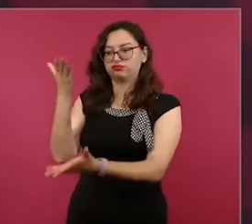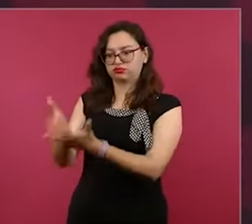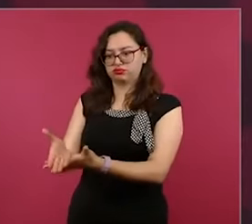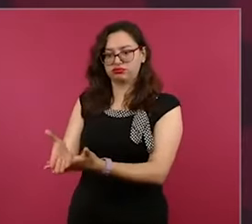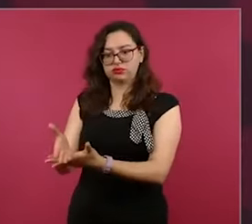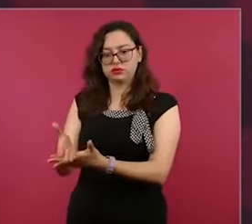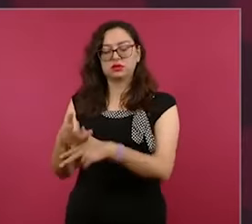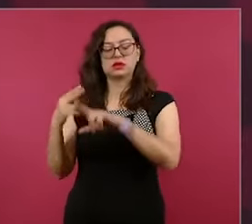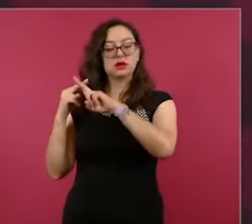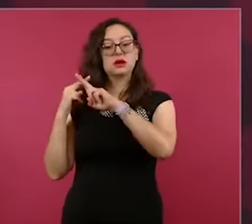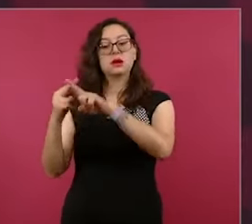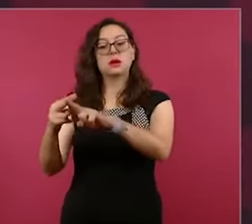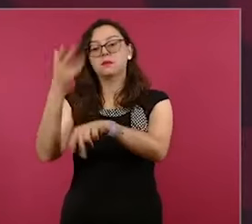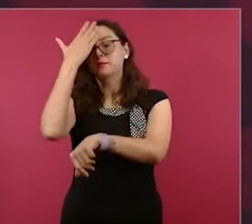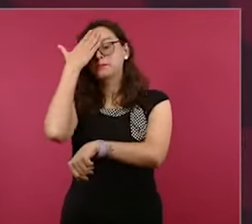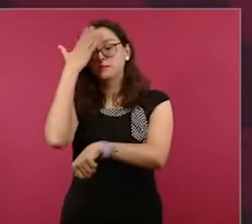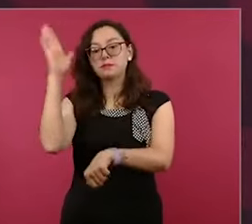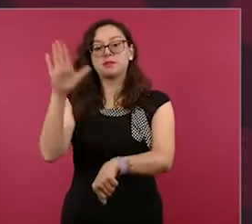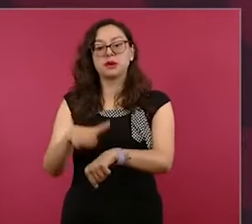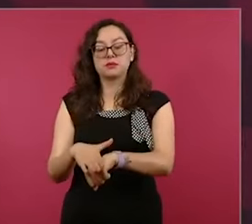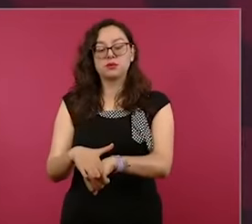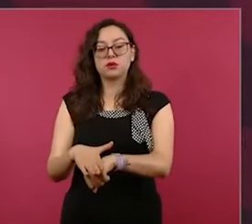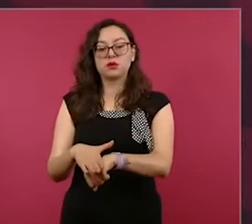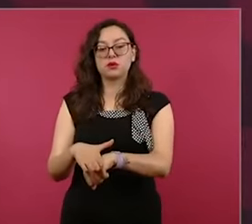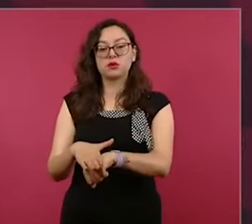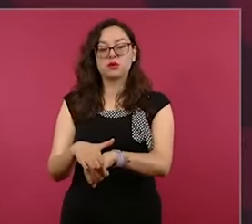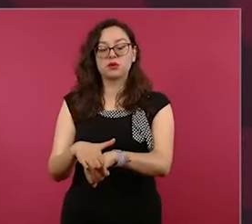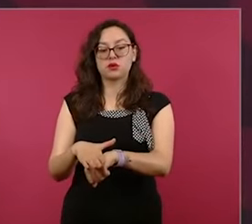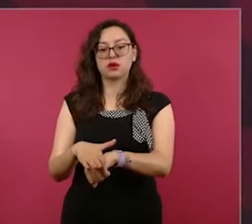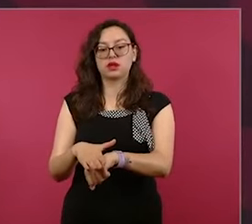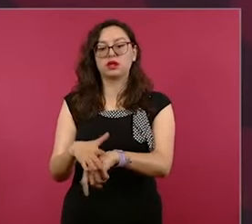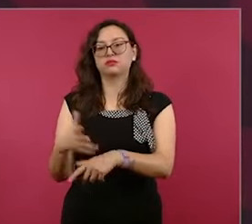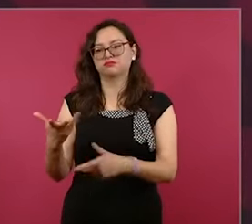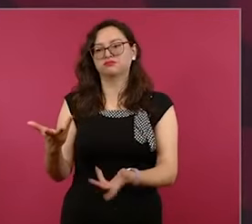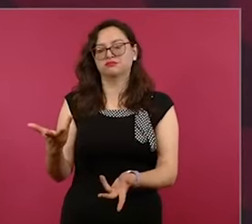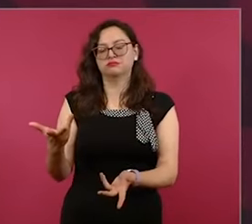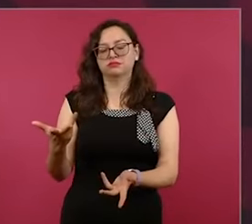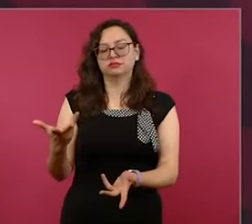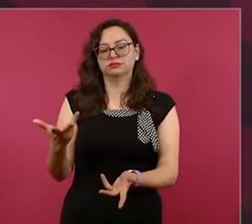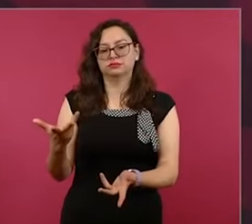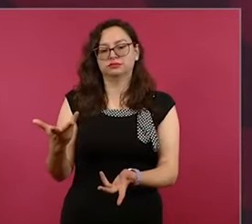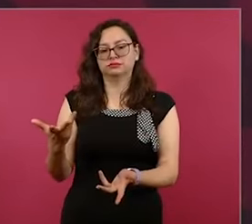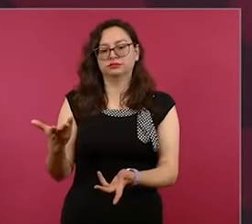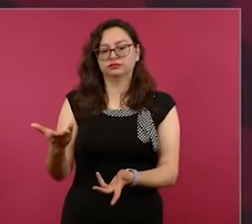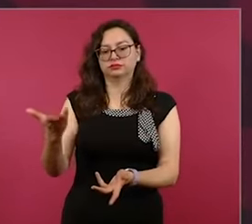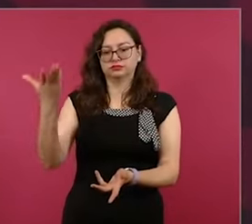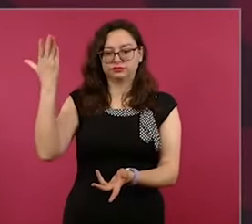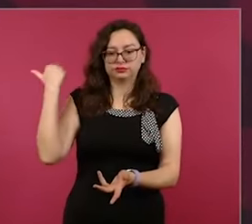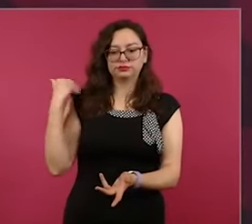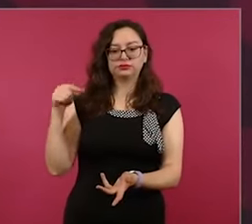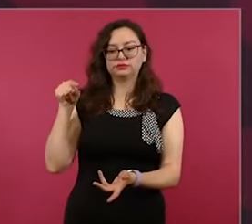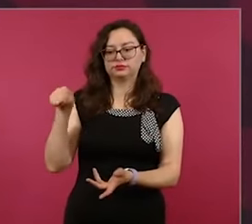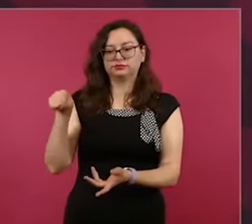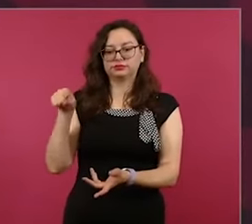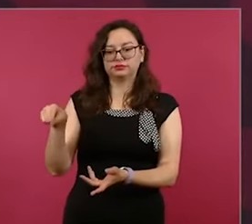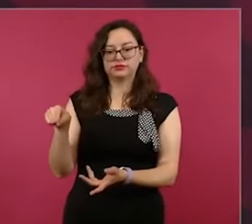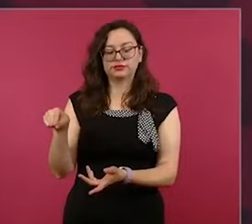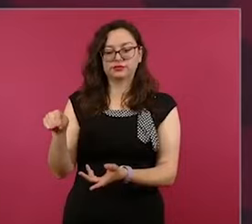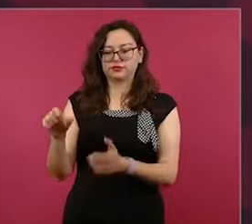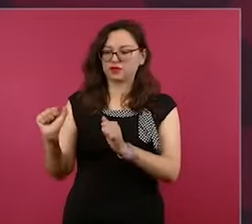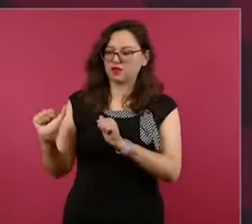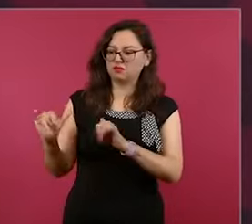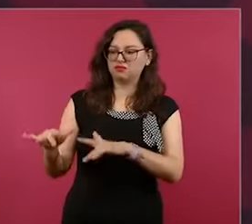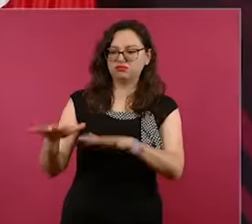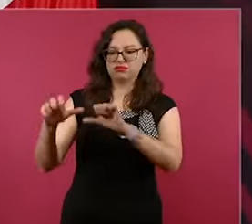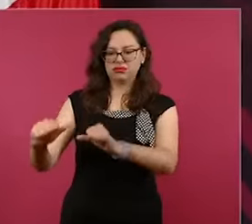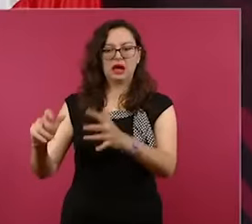del puerto, la invasión del puerto, vamos